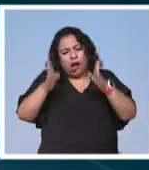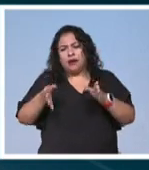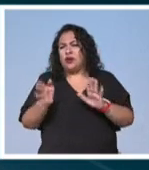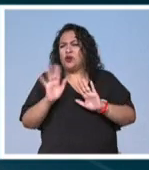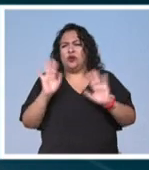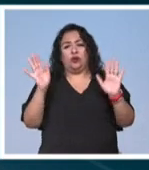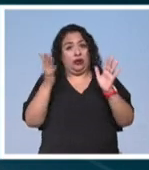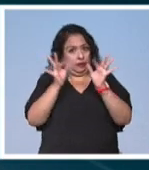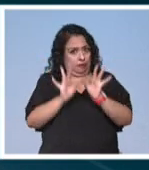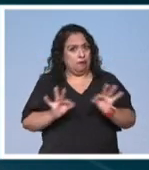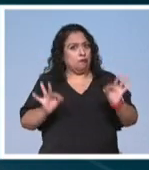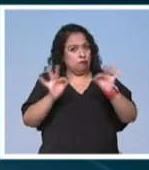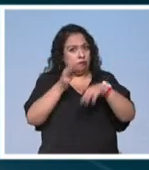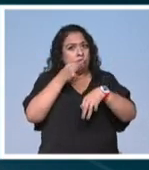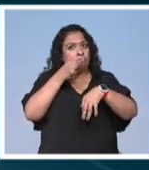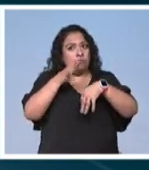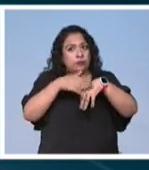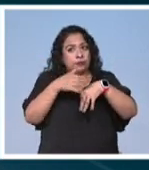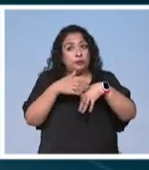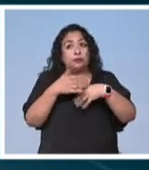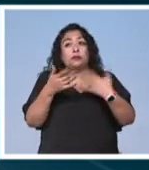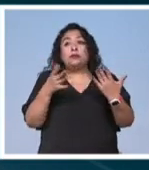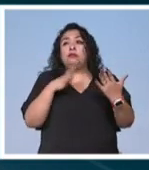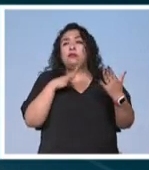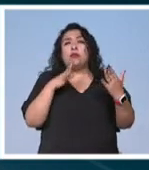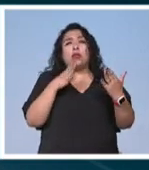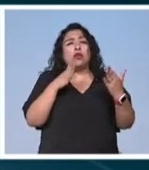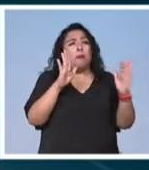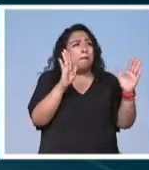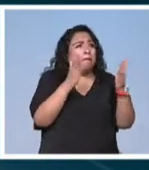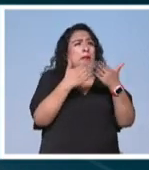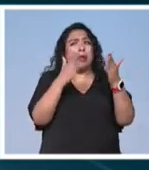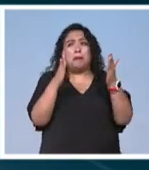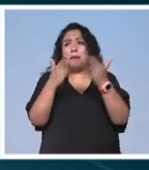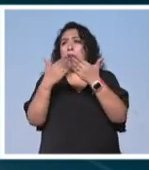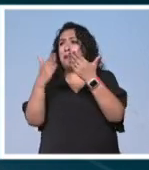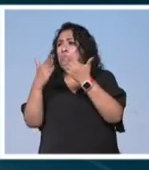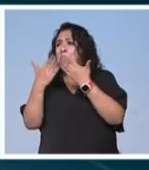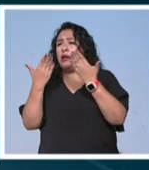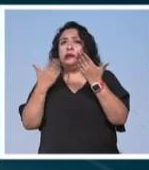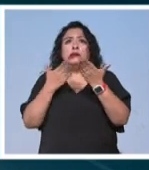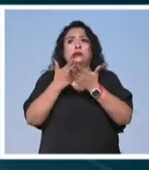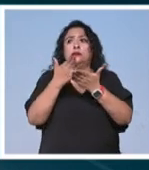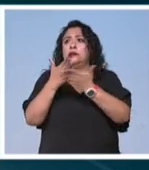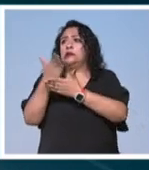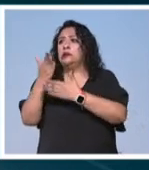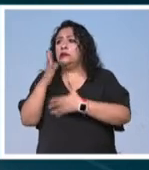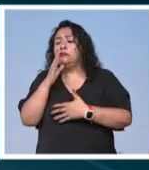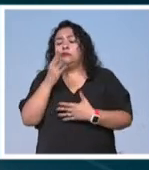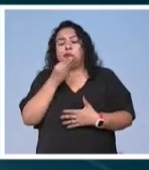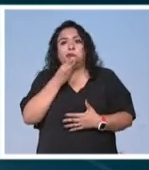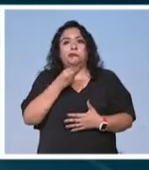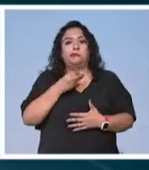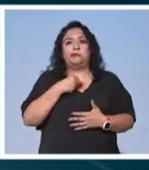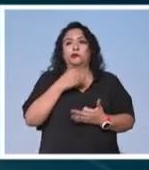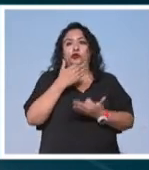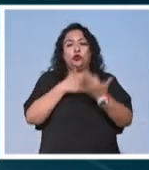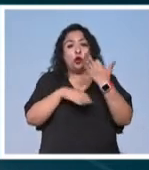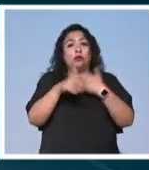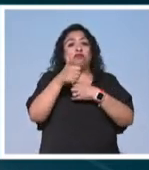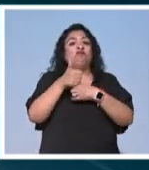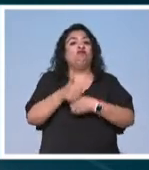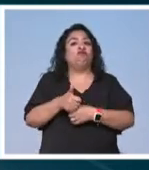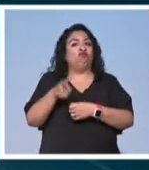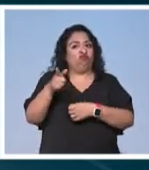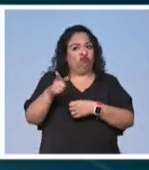Eso es muy importante. Sino que se cerraron todas las puertas, ¿no? Todas las puertas del sistema se les fueron cerrando y no les quedó otra alternativa. Todos ellos sufrieron